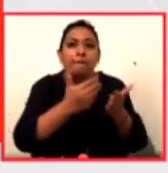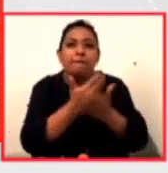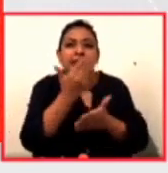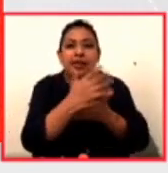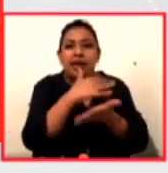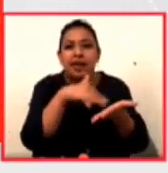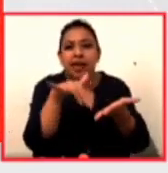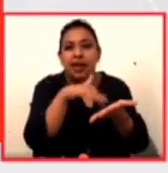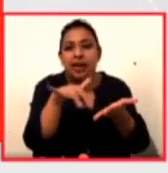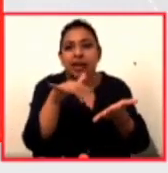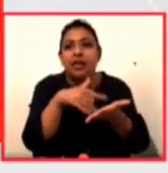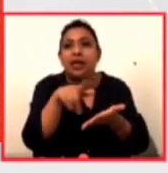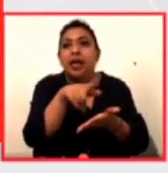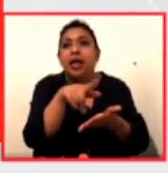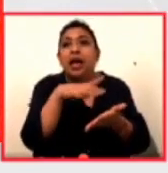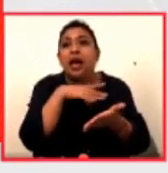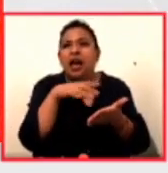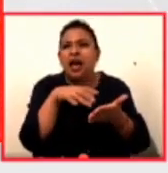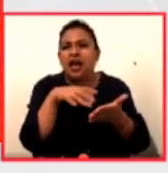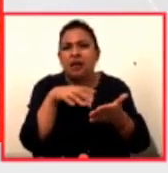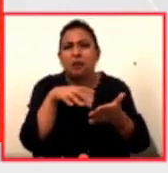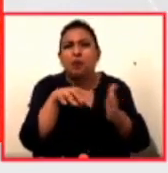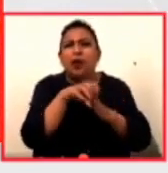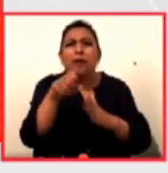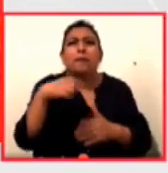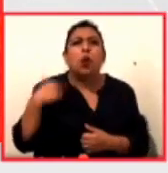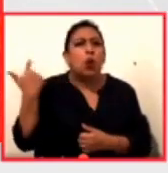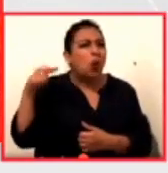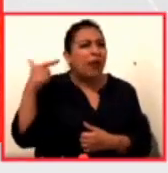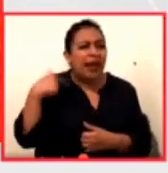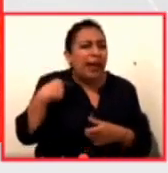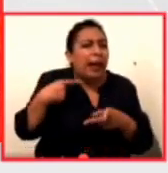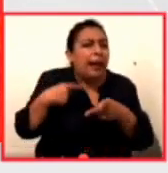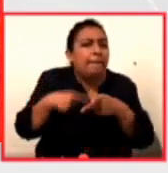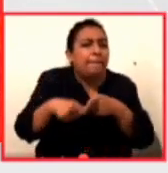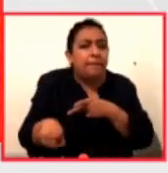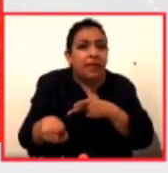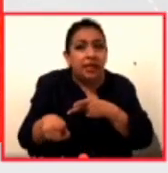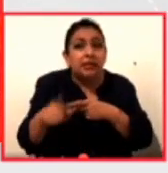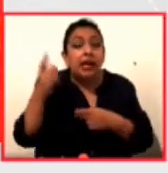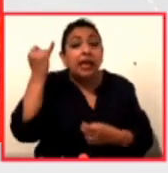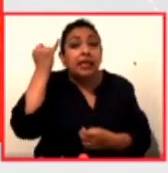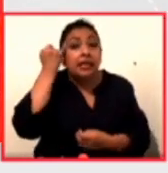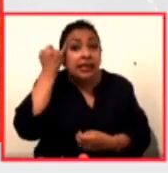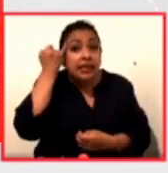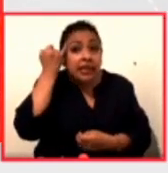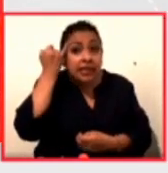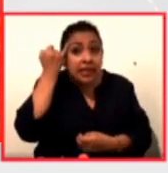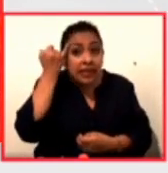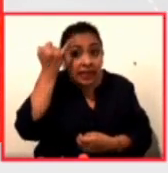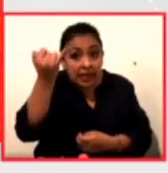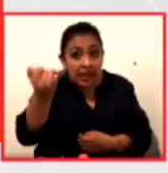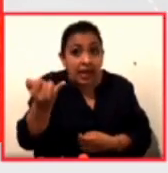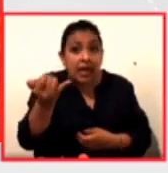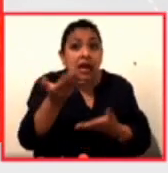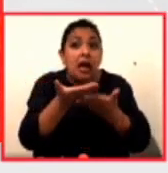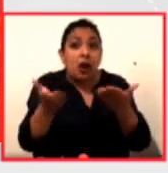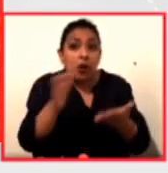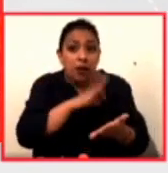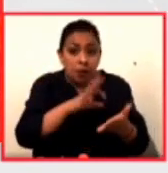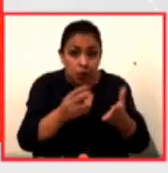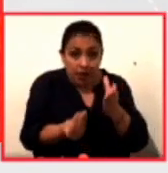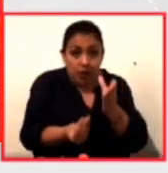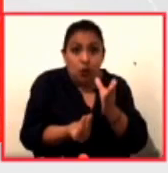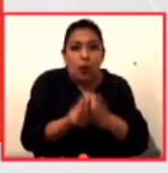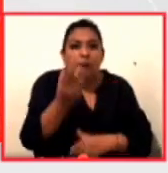una cadena de cines está abriendo, en el caso de Guadalajara apenas, una idea que ahora podría ser novedosa, aunque también es muy